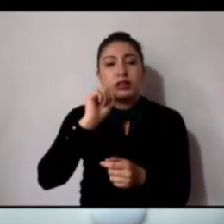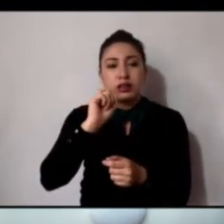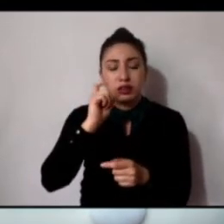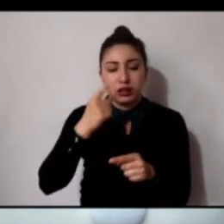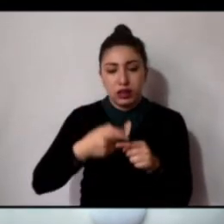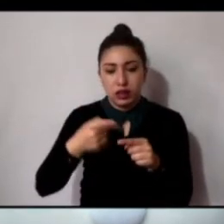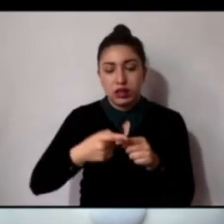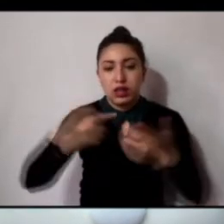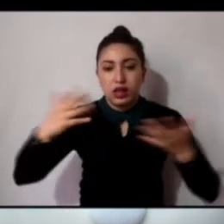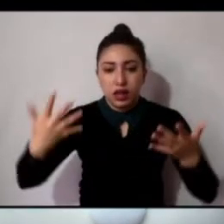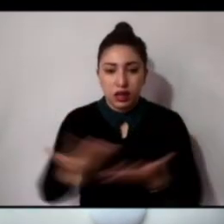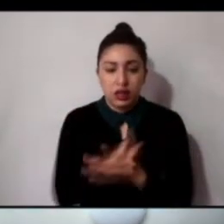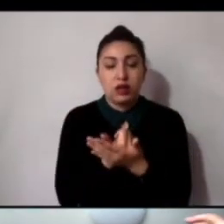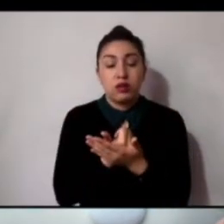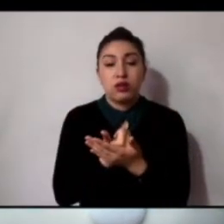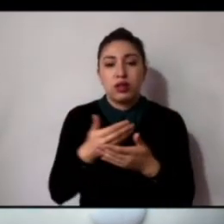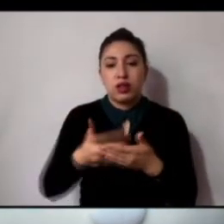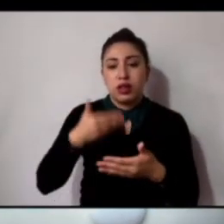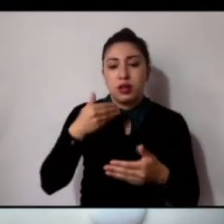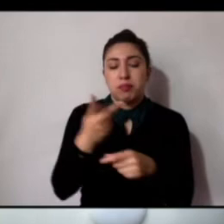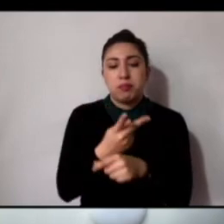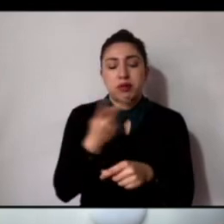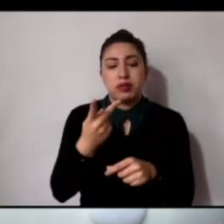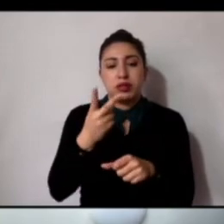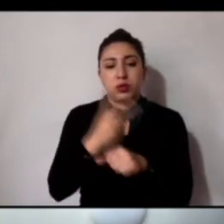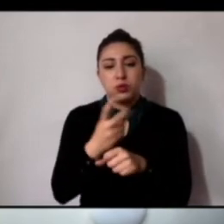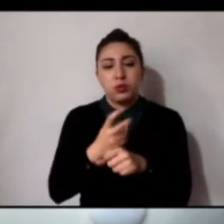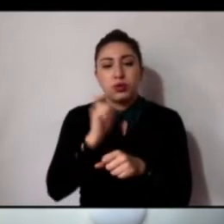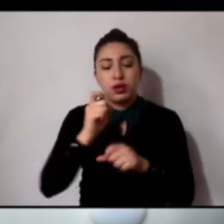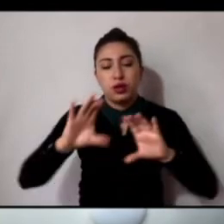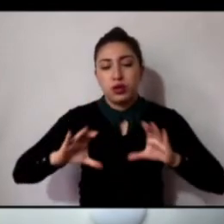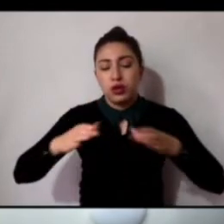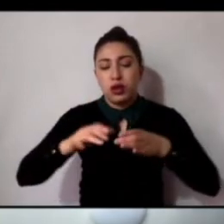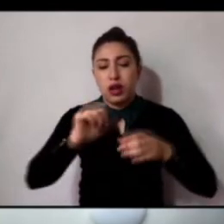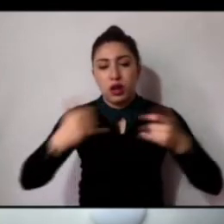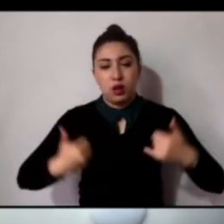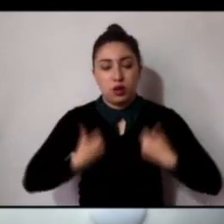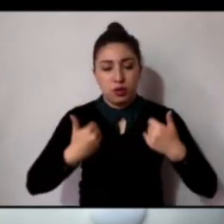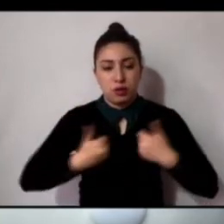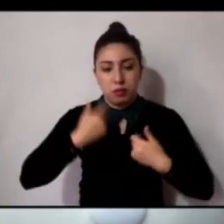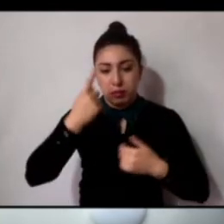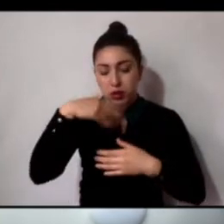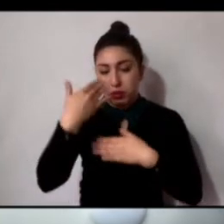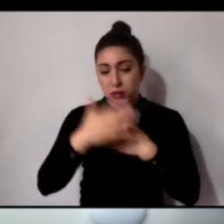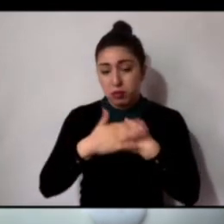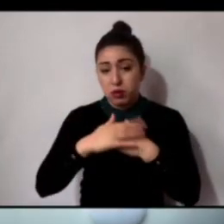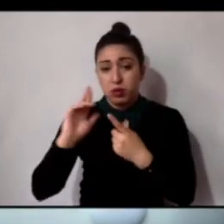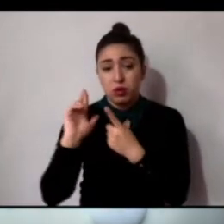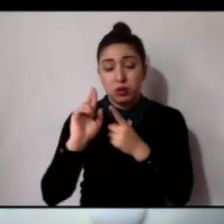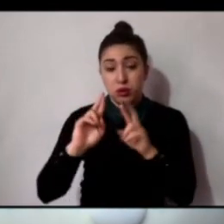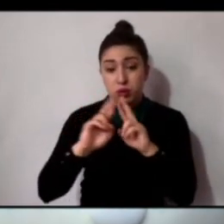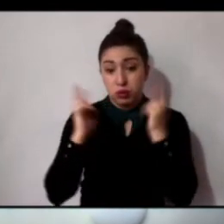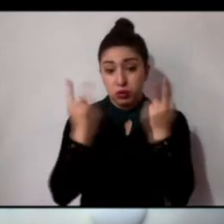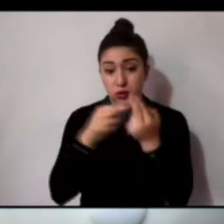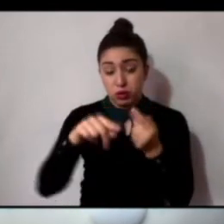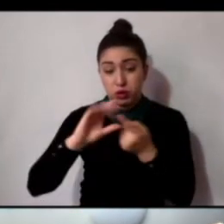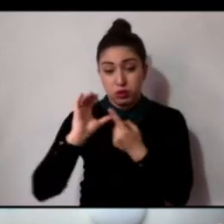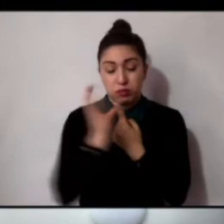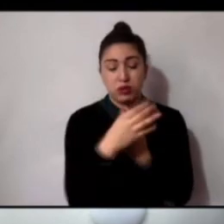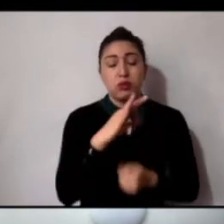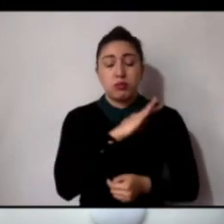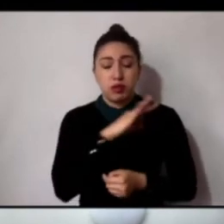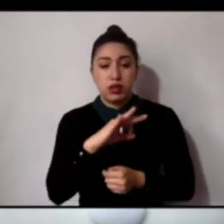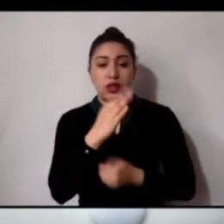parlamento juvenil para llevar a cabo la dictaminación en la siguiente sesión y poder suscribirlas todas y todos los compañeros